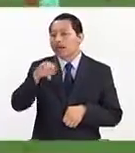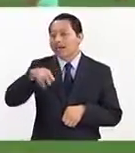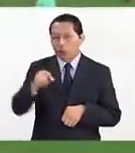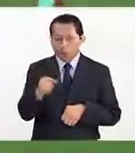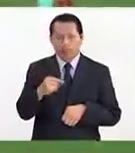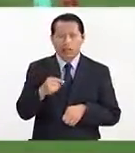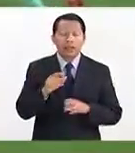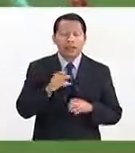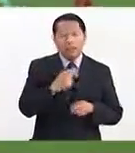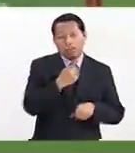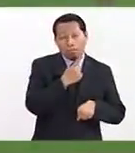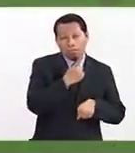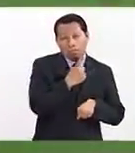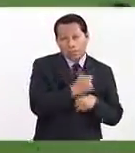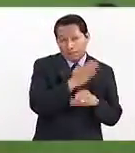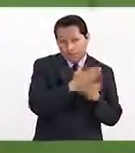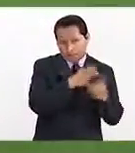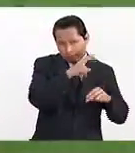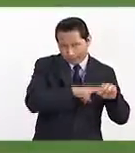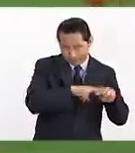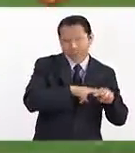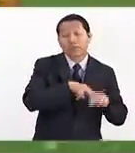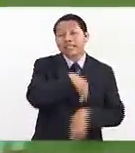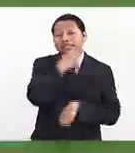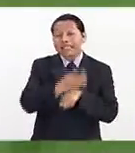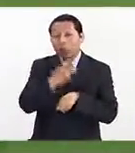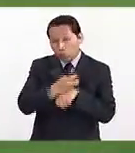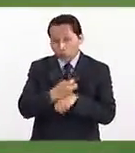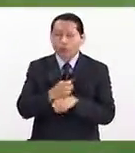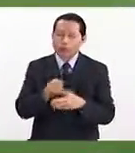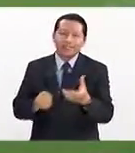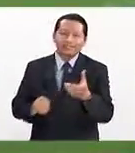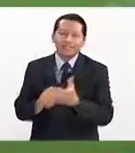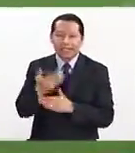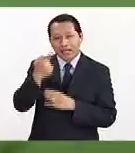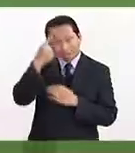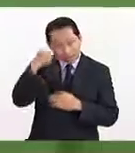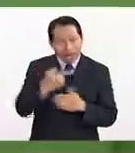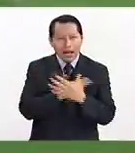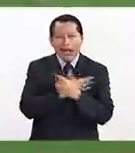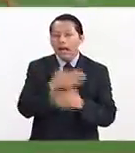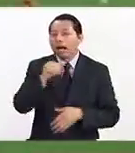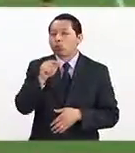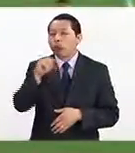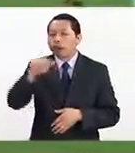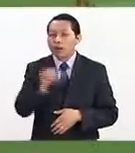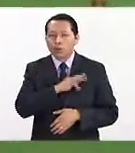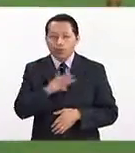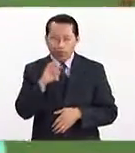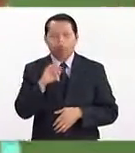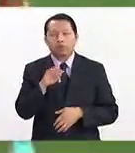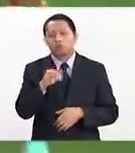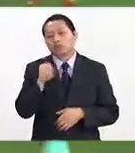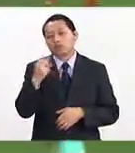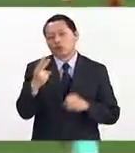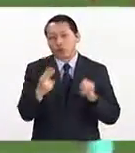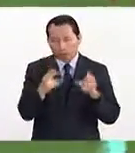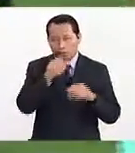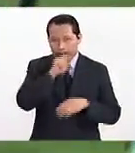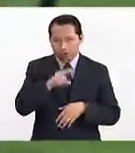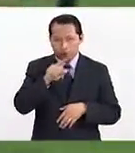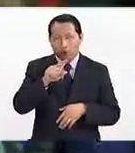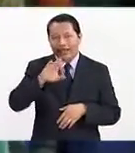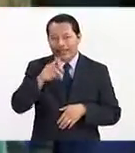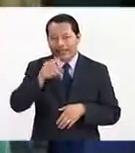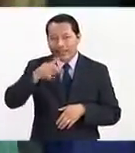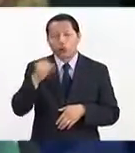en la segunda parte en el encuentro que estaban teniendo ante Andorra, fue fundamental para que su equipo ganara 2 por 0 con un gol del propio Cristiano